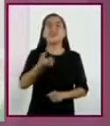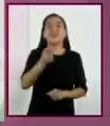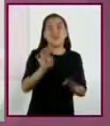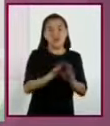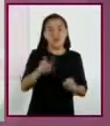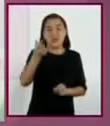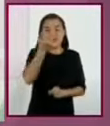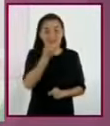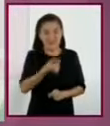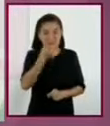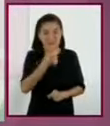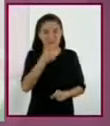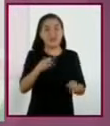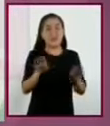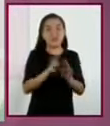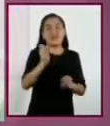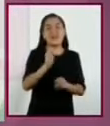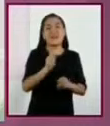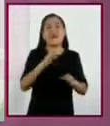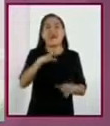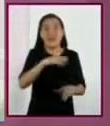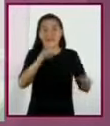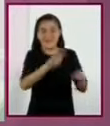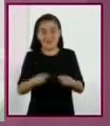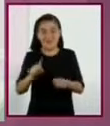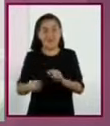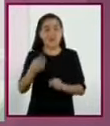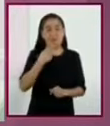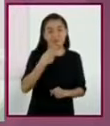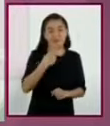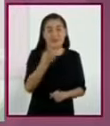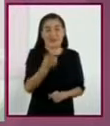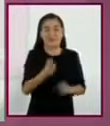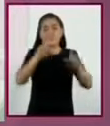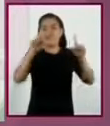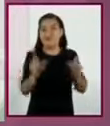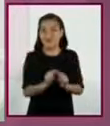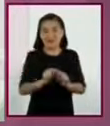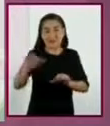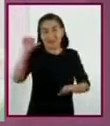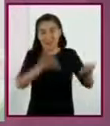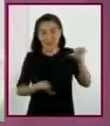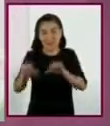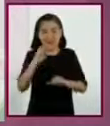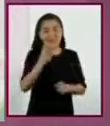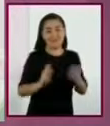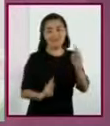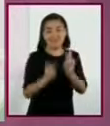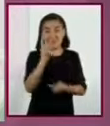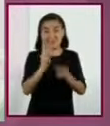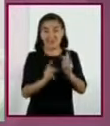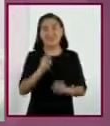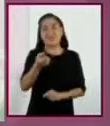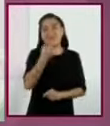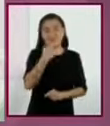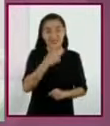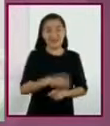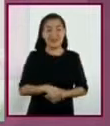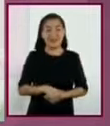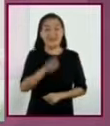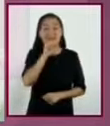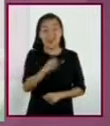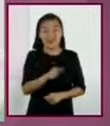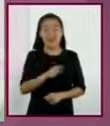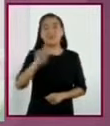gripa, a pesar del gran recurso que representa la síntesis química de las plantas medicinales. No